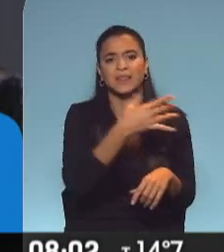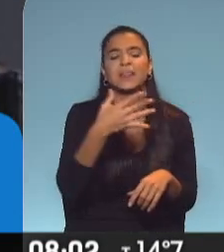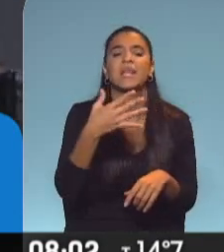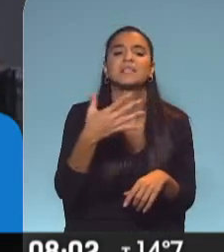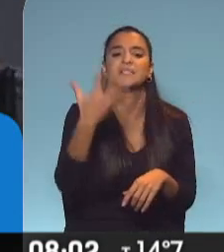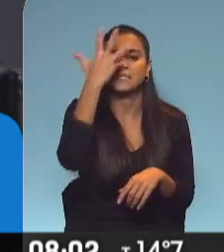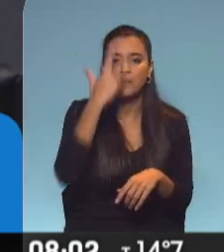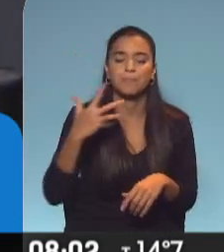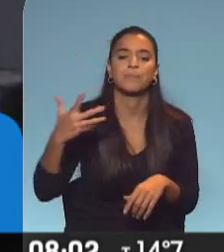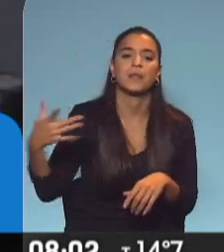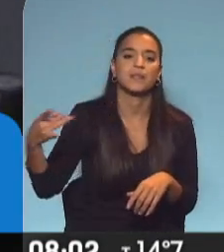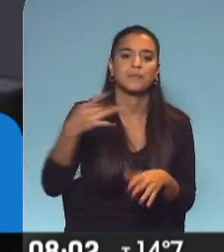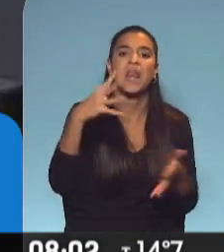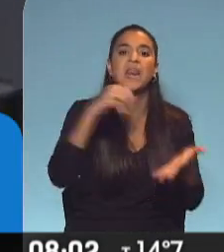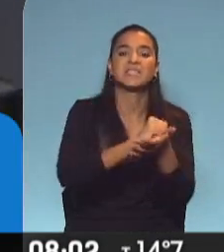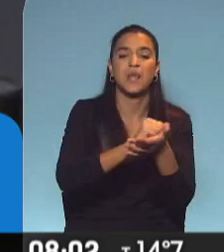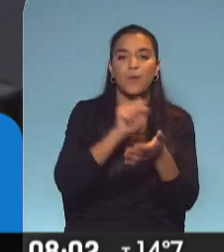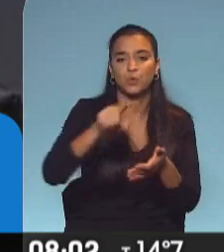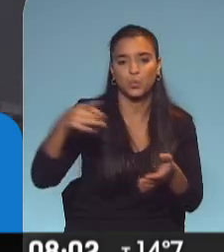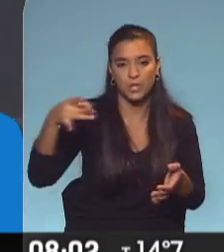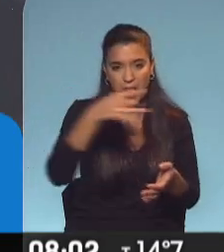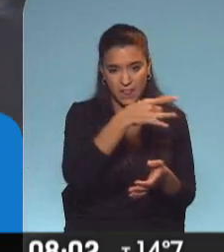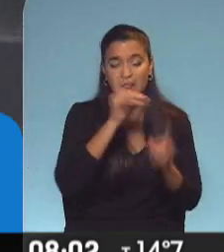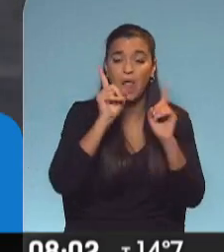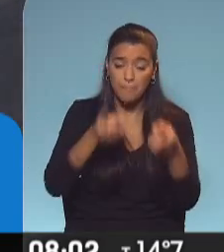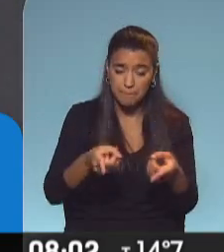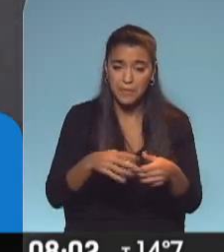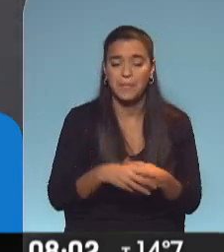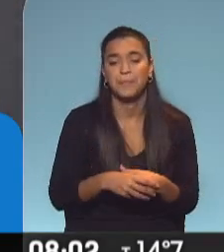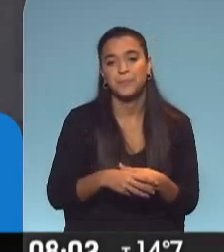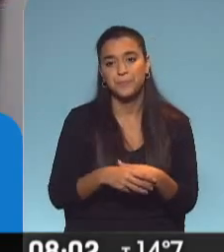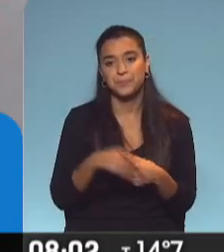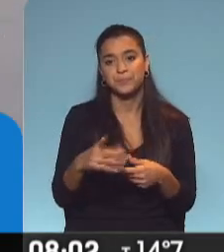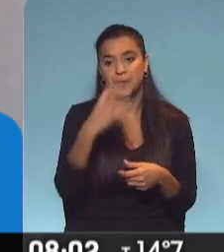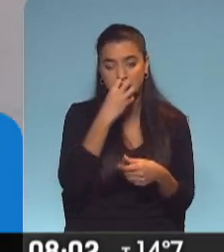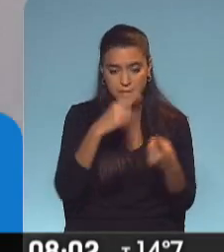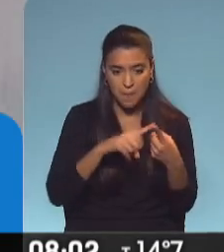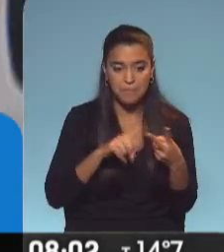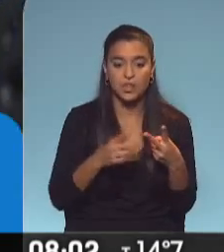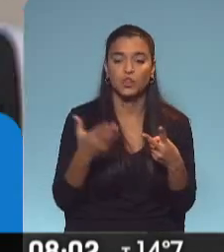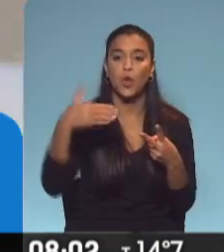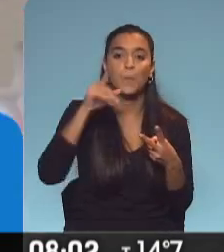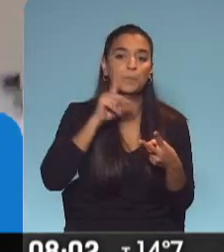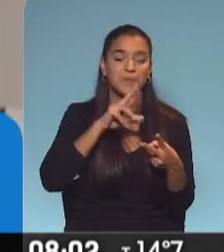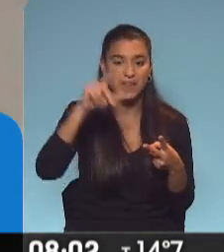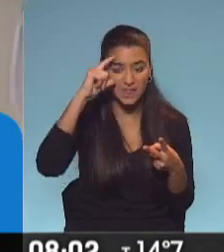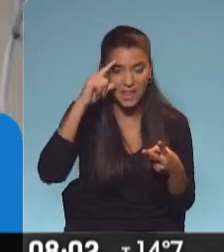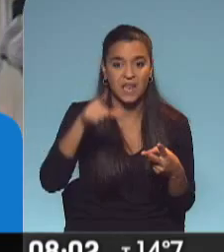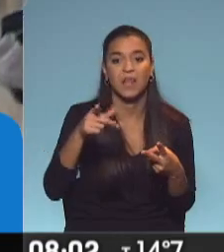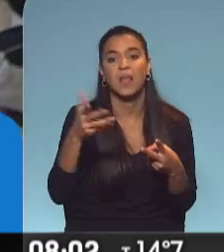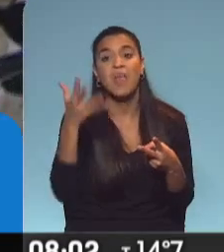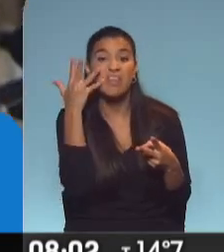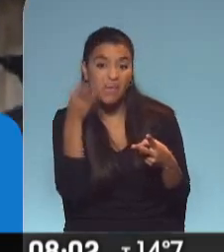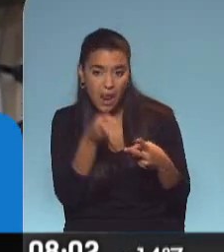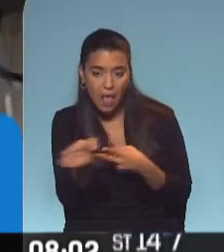funcionando la app Reserva tu Tren. La experiencia se hizo también en el Sarmiento y en el Mitre, Ramal Tigre,